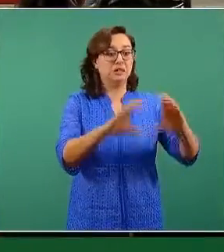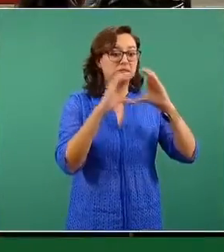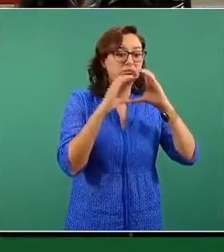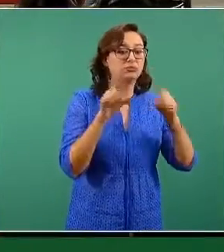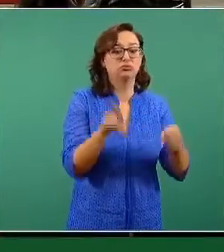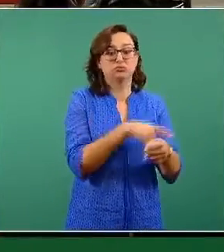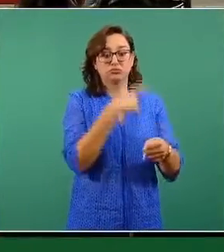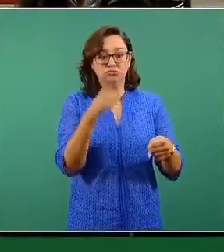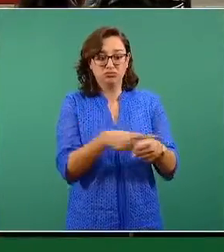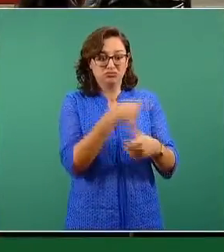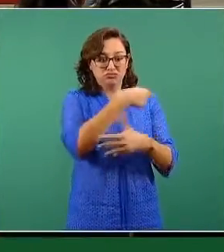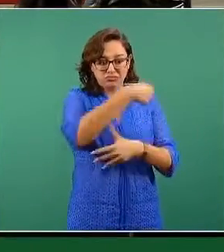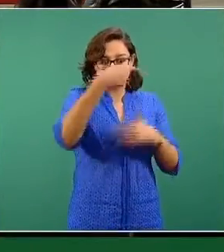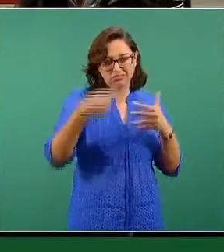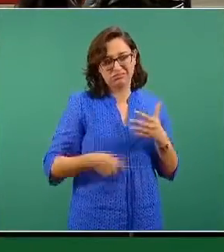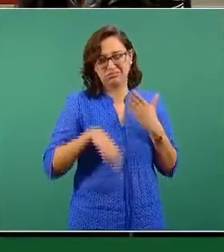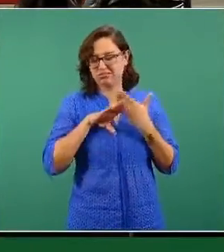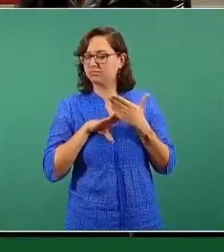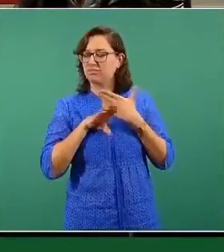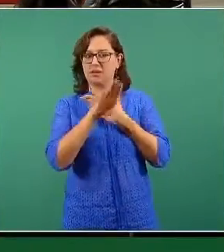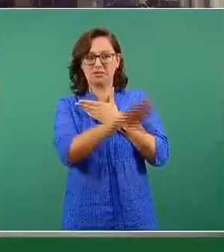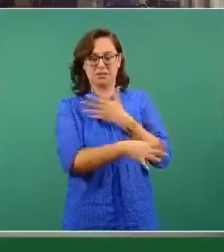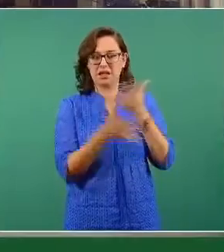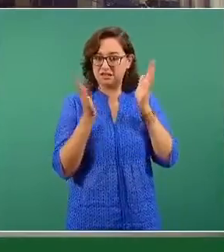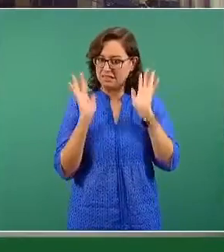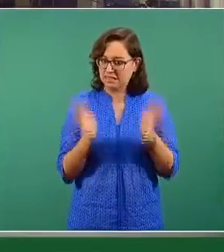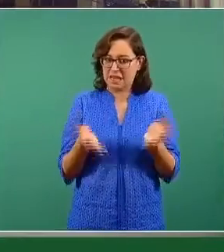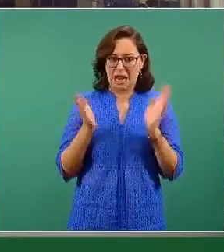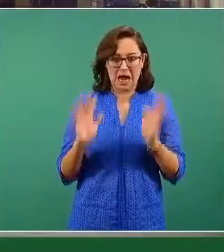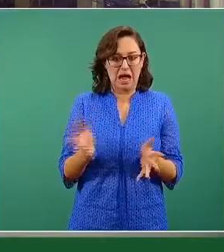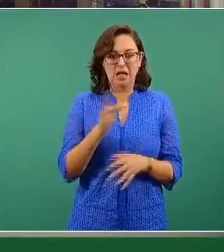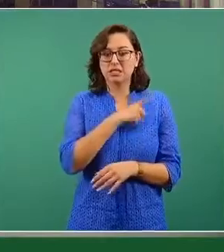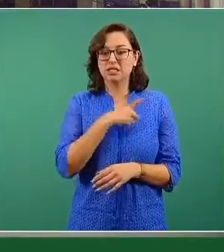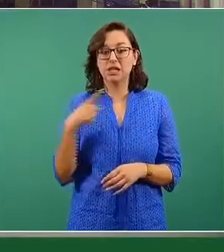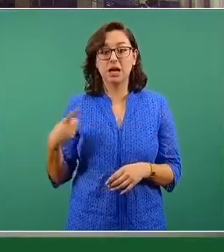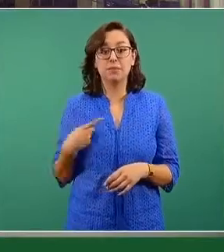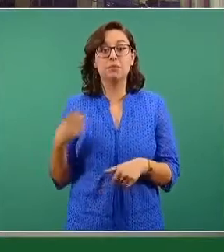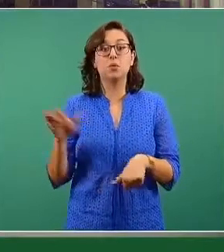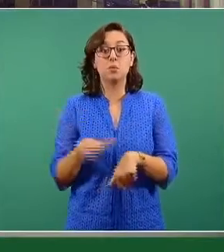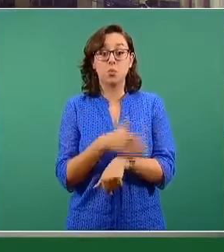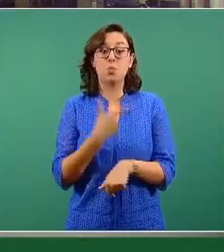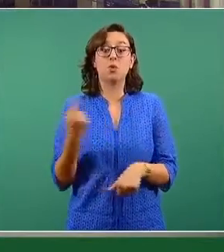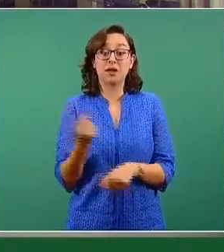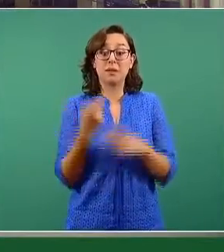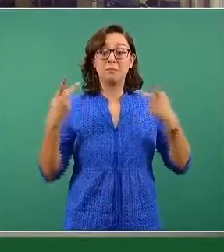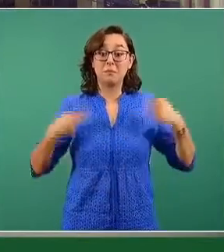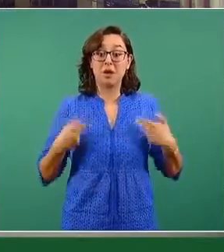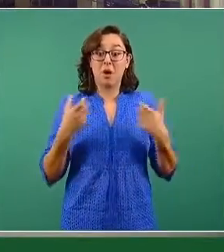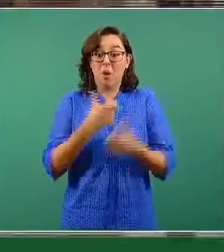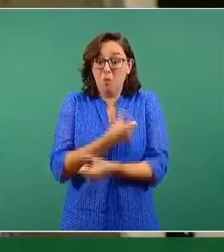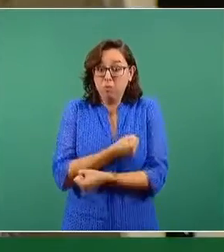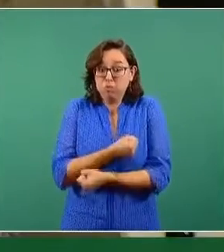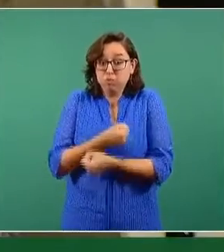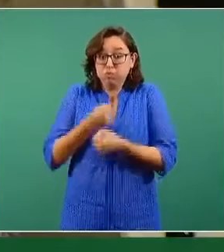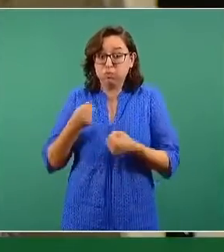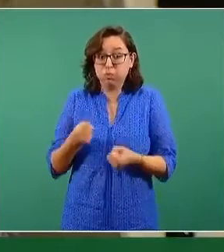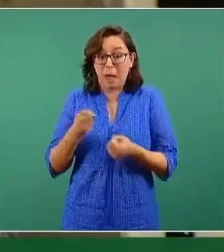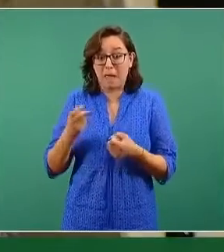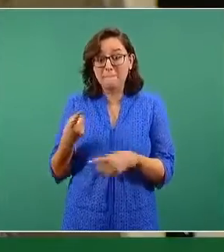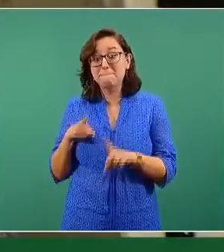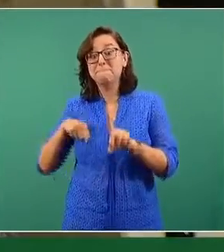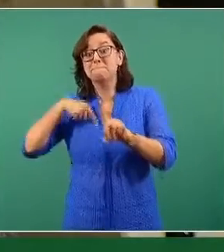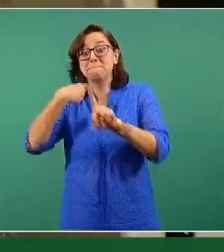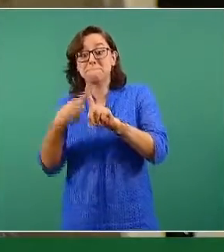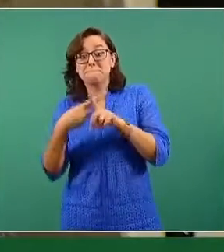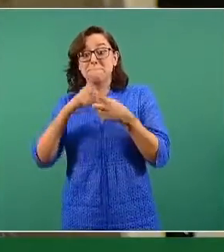gaseosas y demás. Porque, pues, obviamente, la obesidad y la depresión está dejando